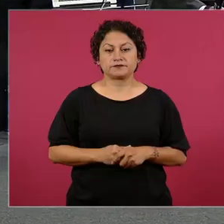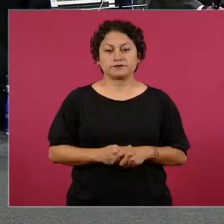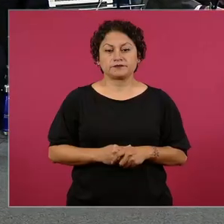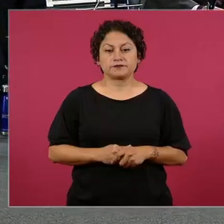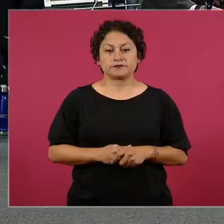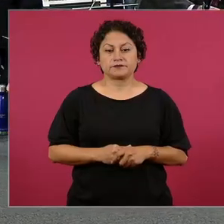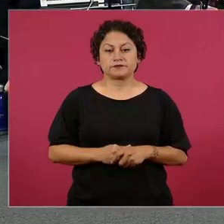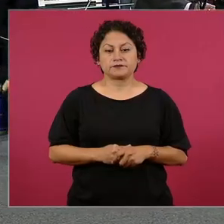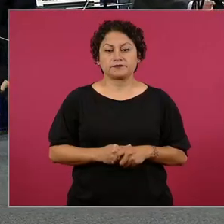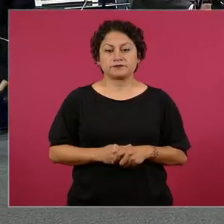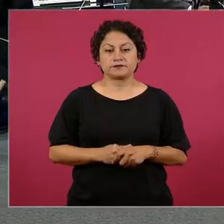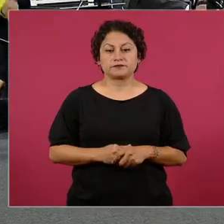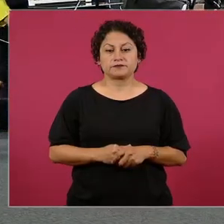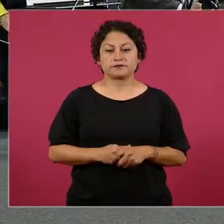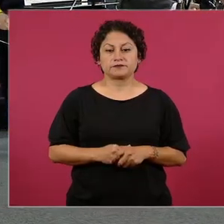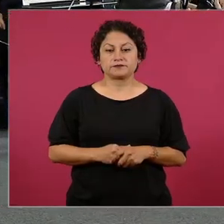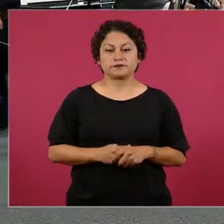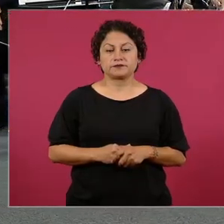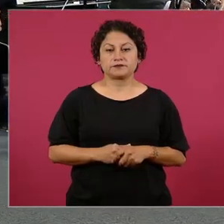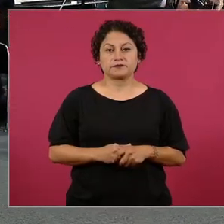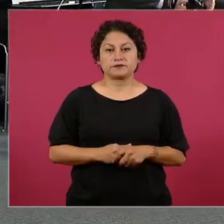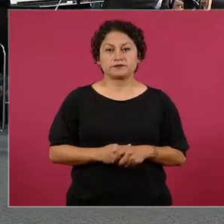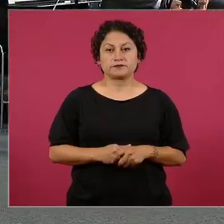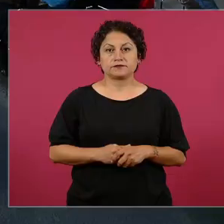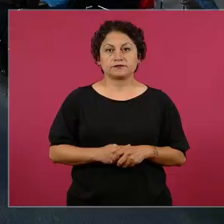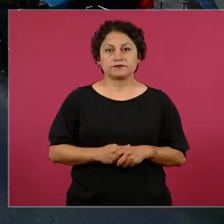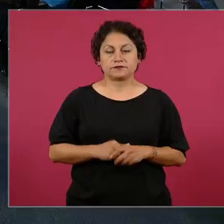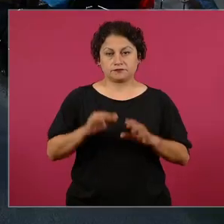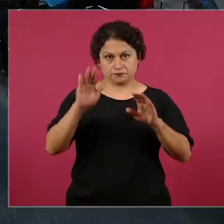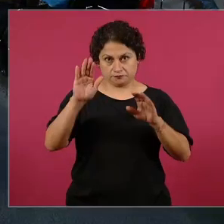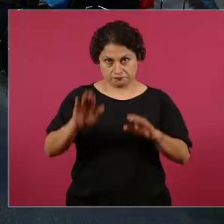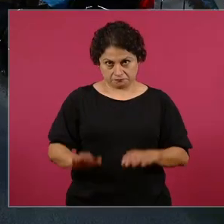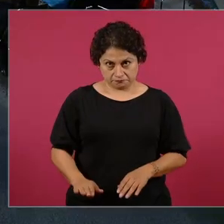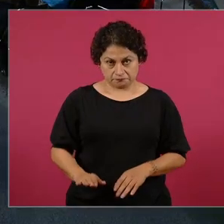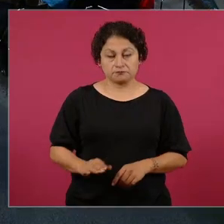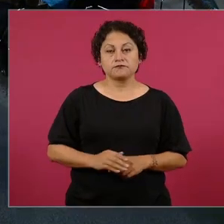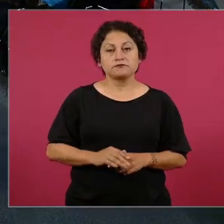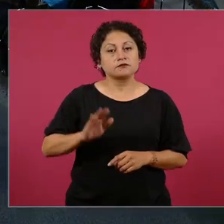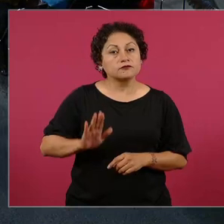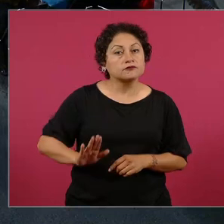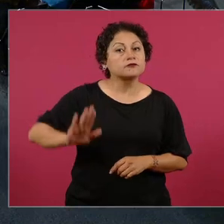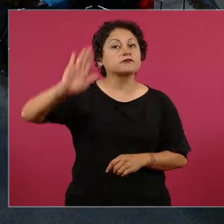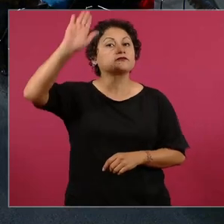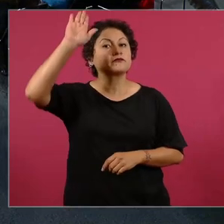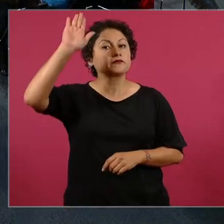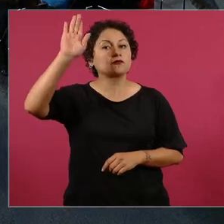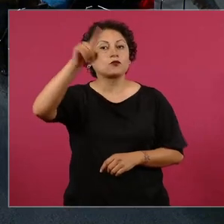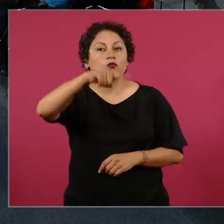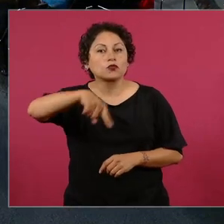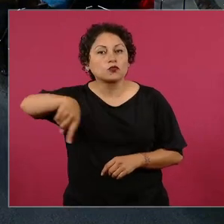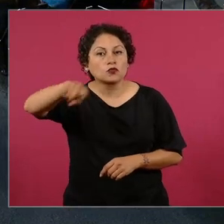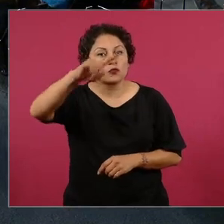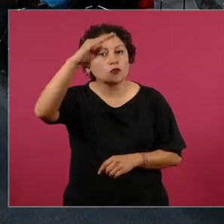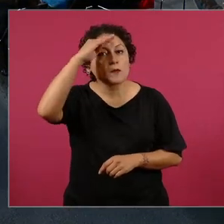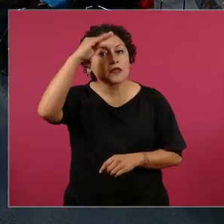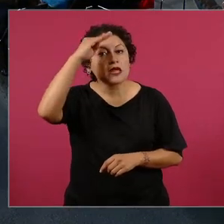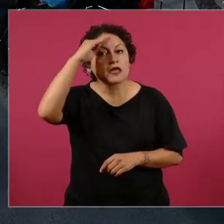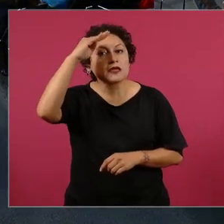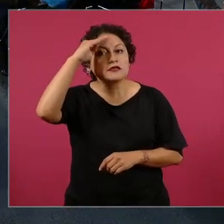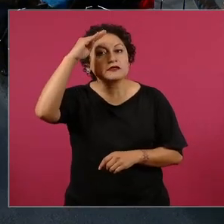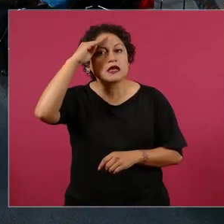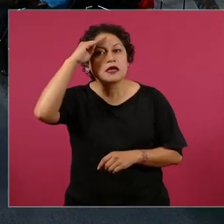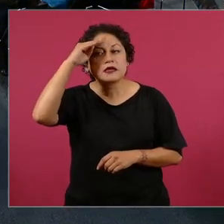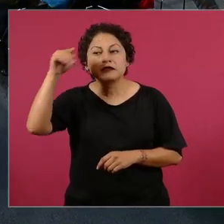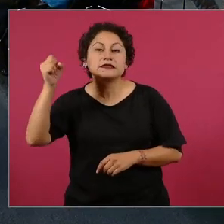20 20 bájenla que levanten la mano los que consideren que los